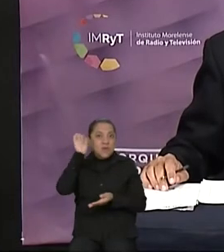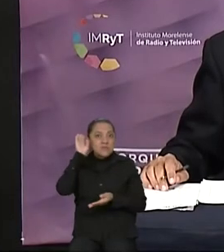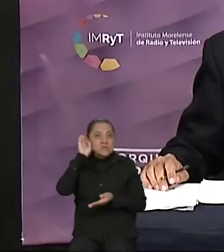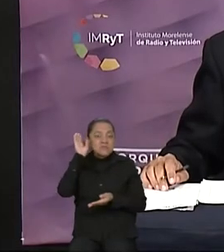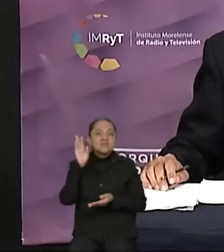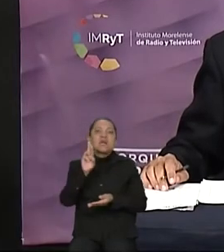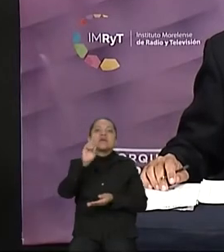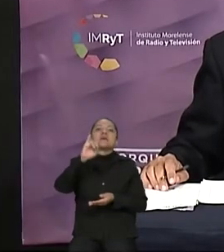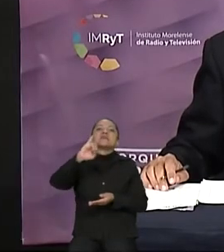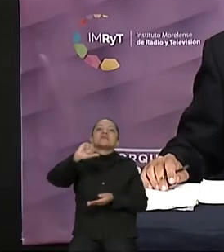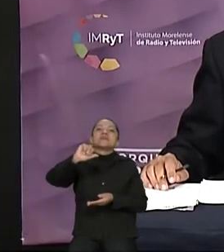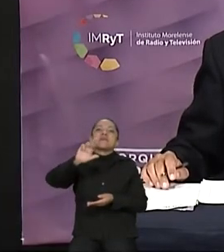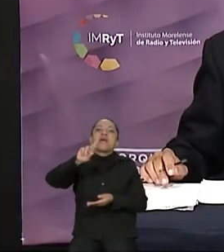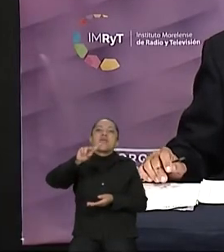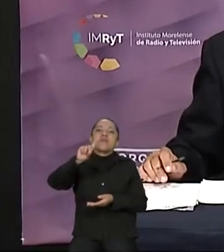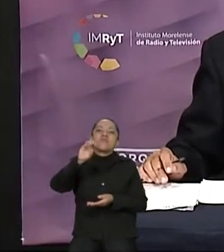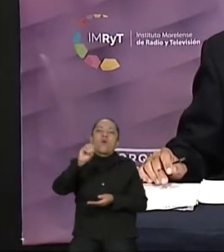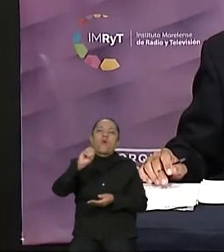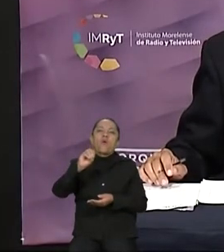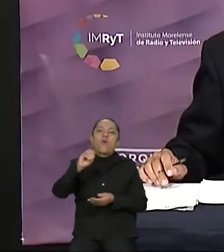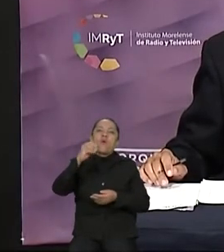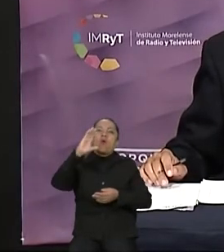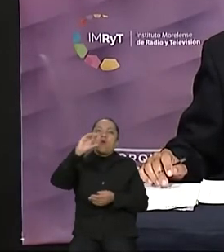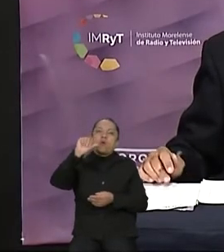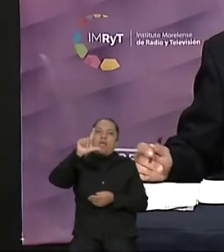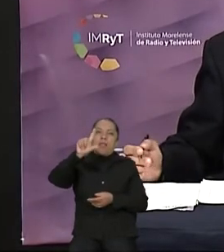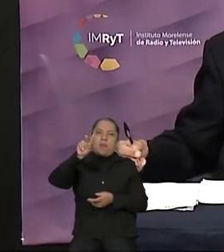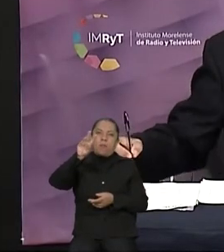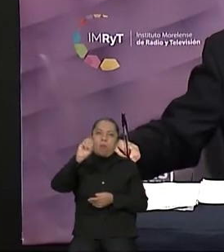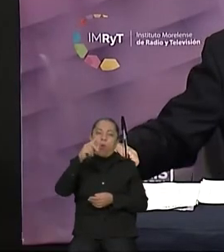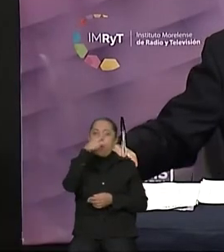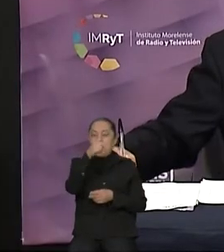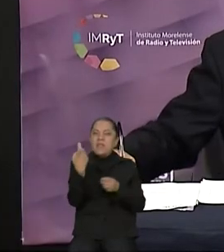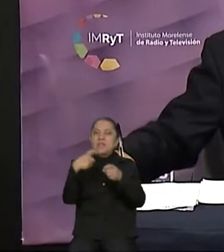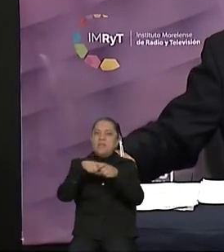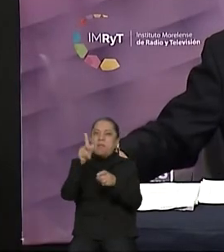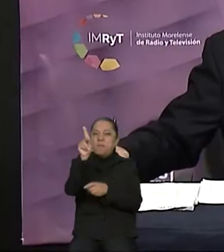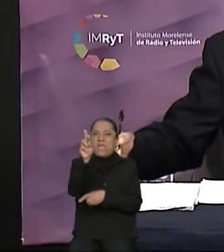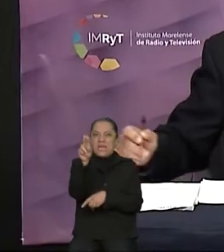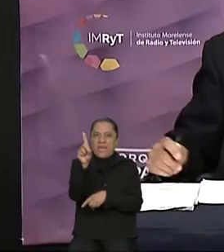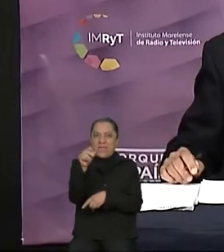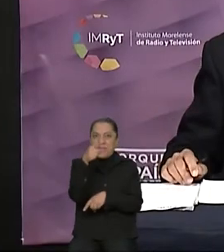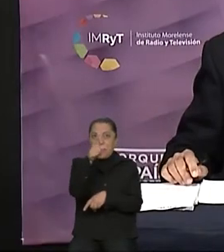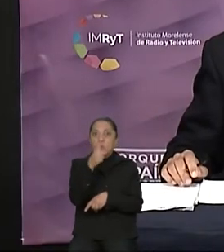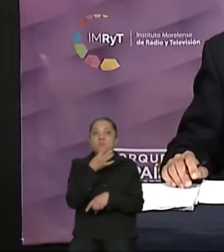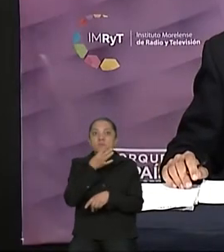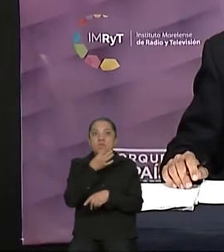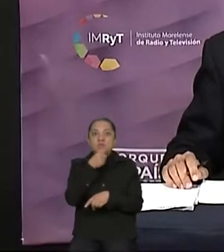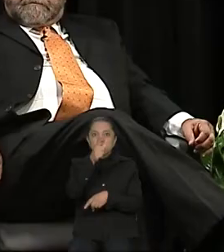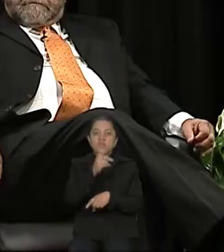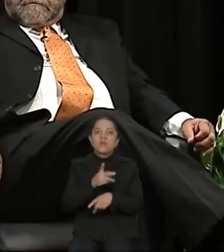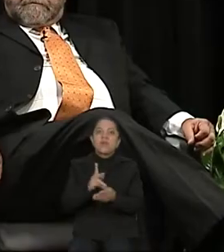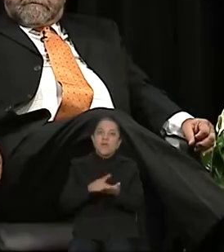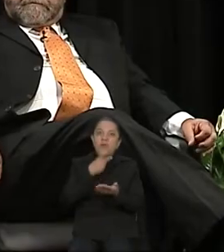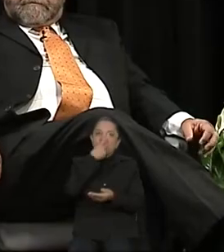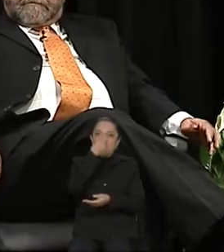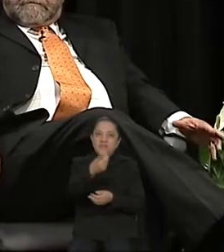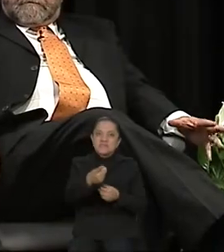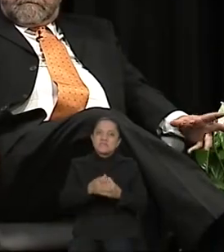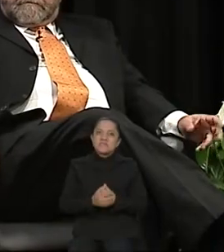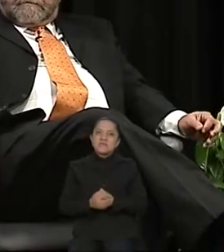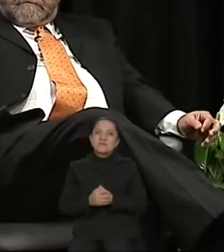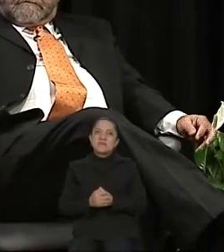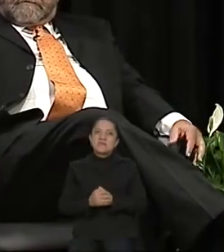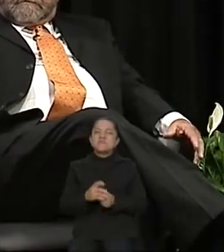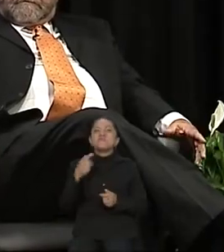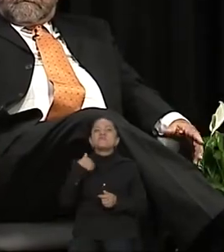Huerta, integrante de la fórmula del Partido de la Revolución Democrática. Un minuto para su réplica, candidato. Yo sí les quiero mencionar